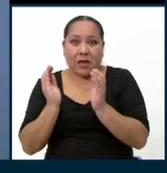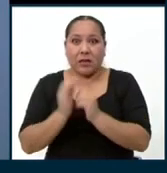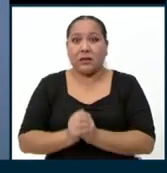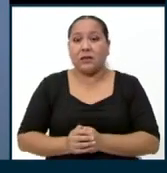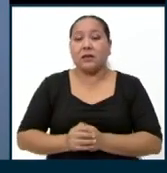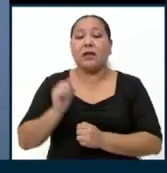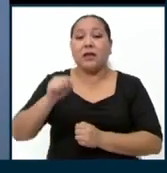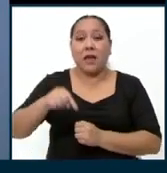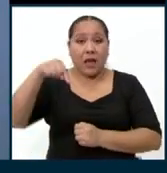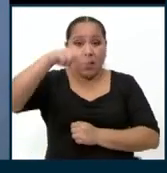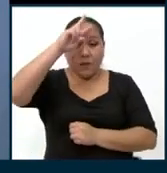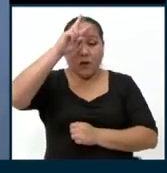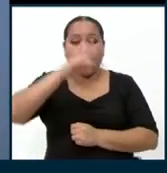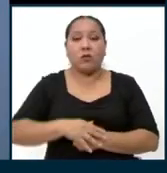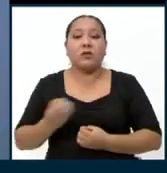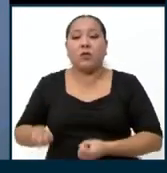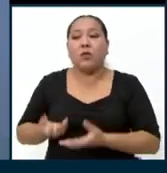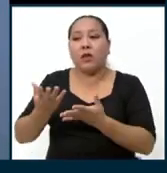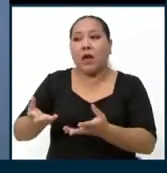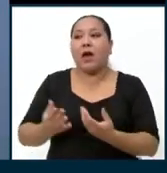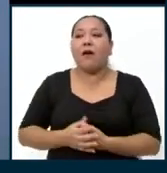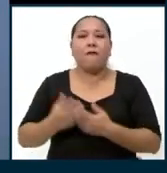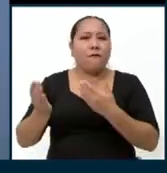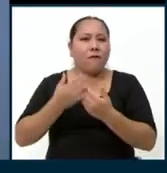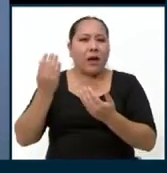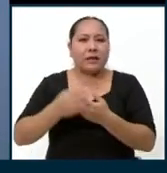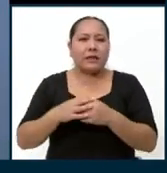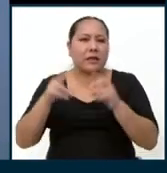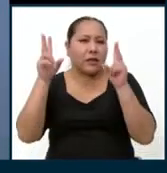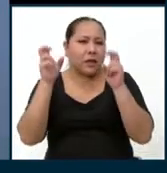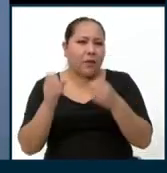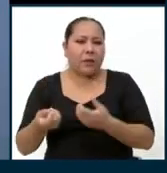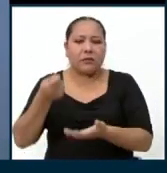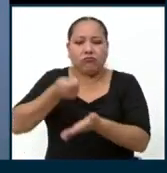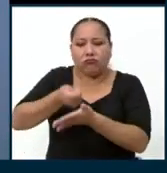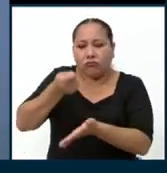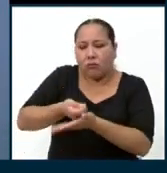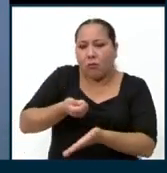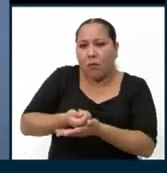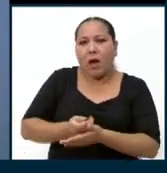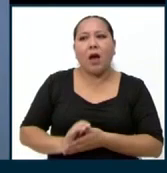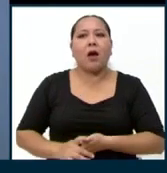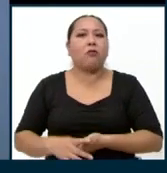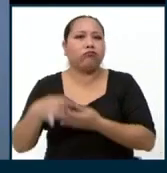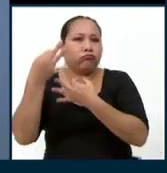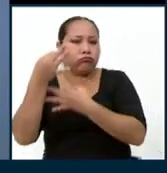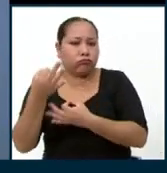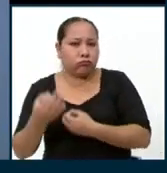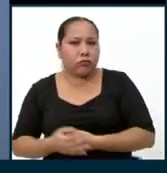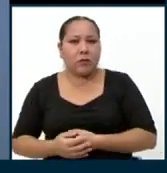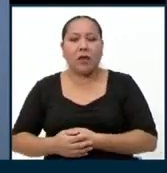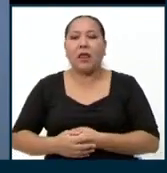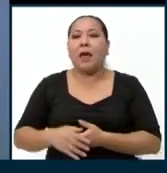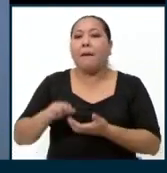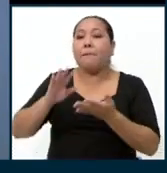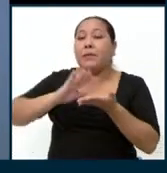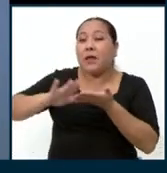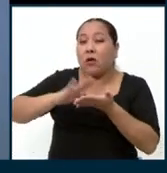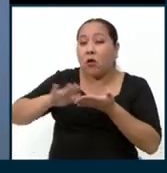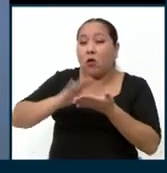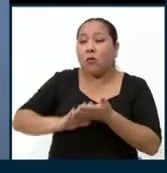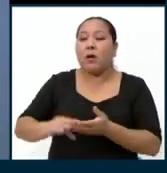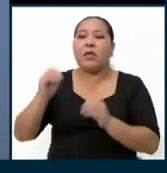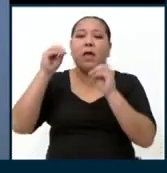del Perú, y que además se le pueda dar facilidades en los temas de financiamiento, en los temas de exoneración temporal, de tributos